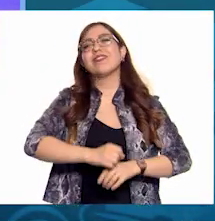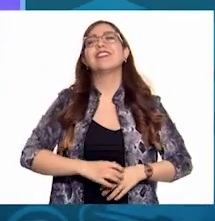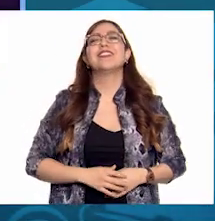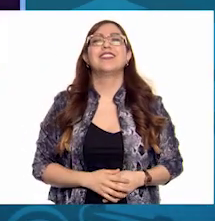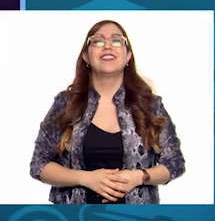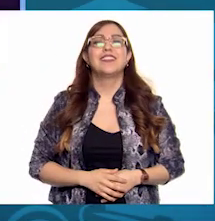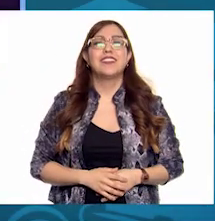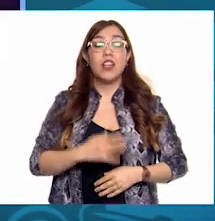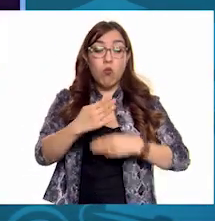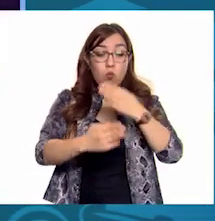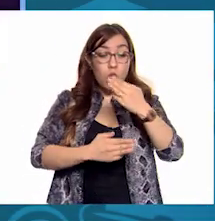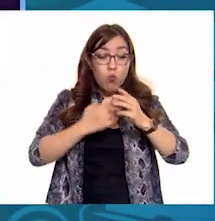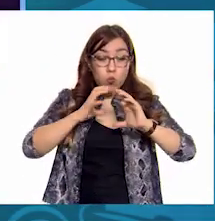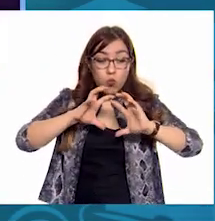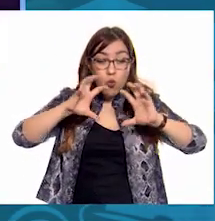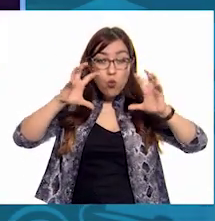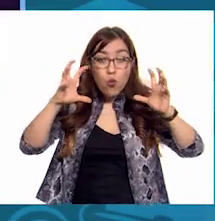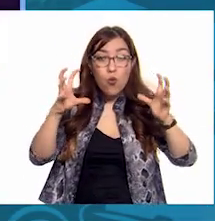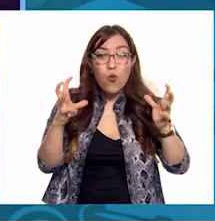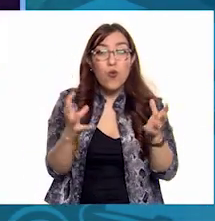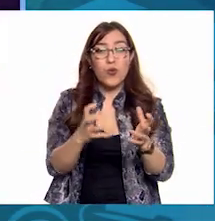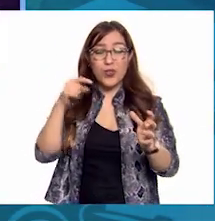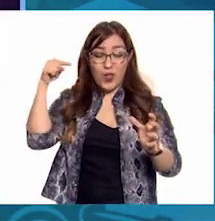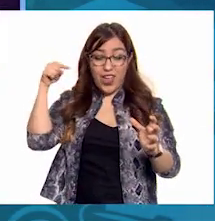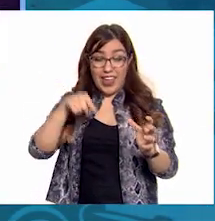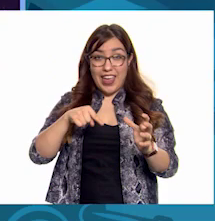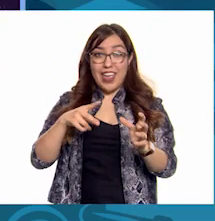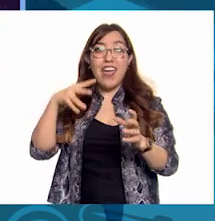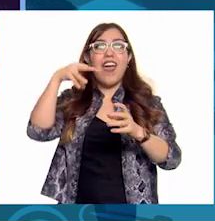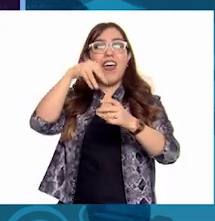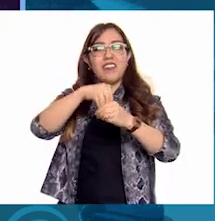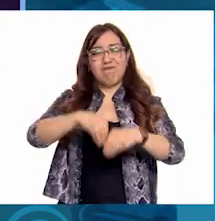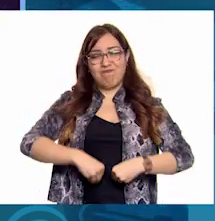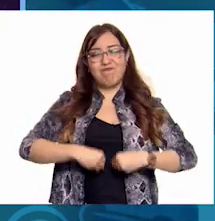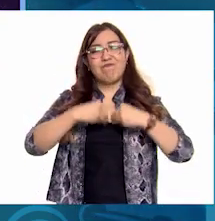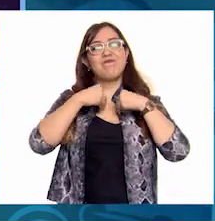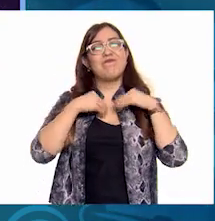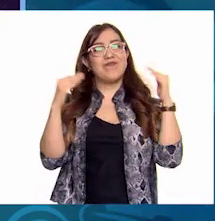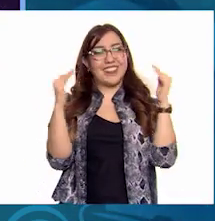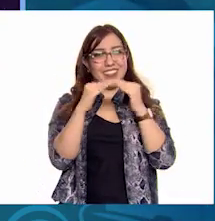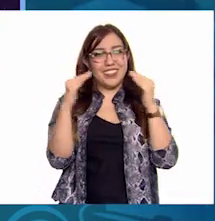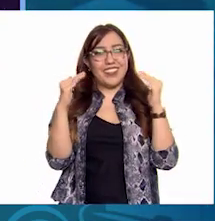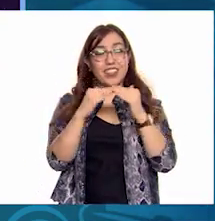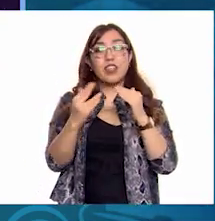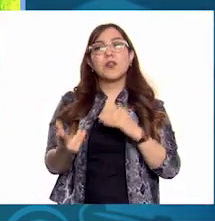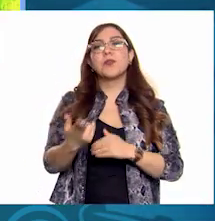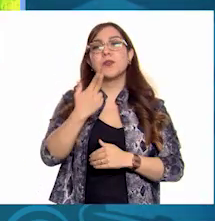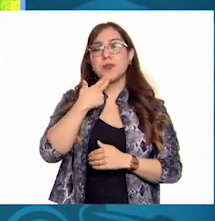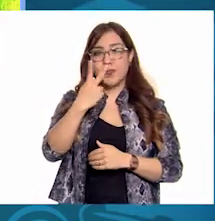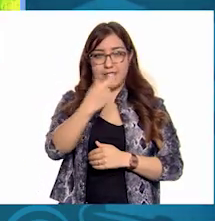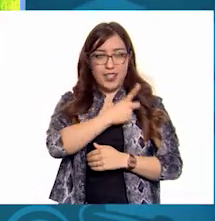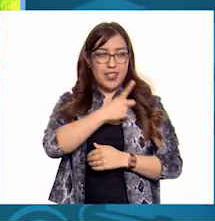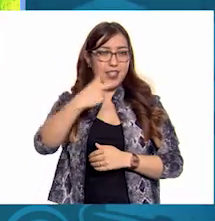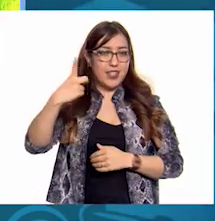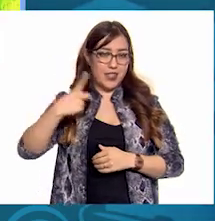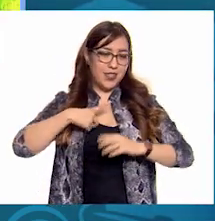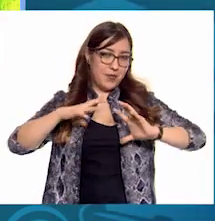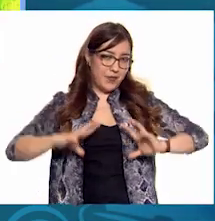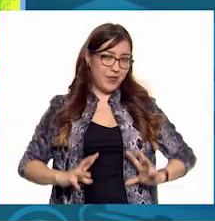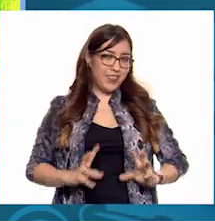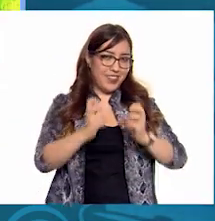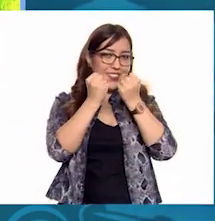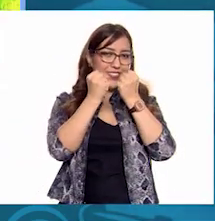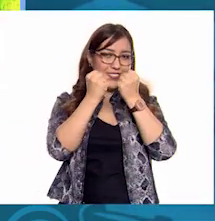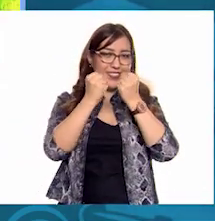Salvar la tierra que es nuestro hogar, reducir, rehusar y reciclar